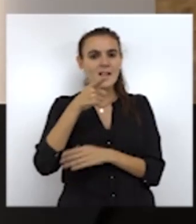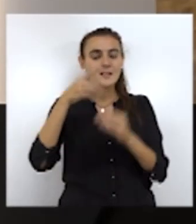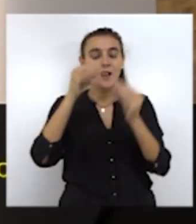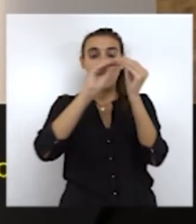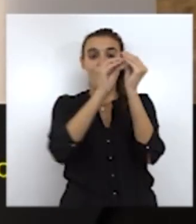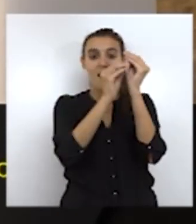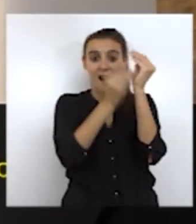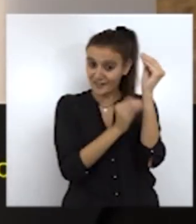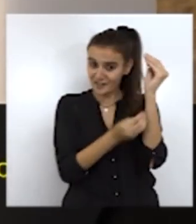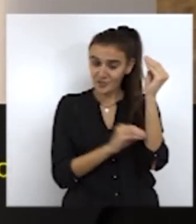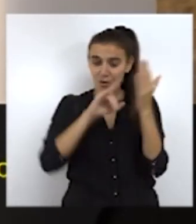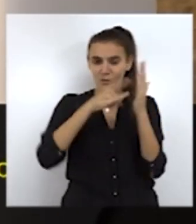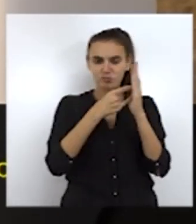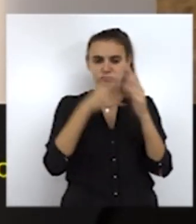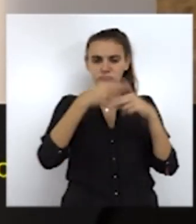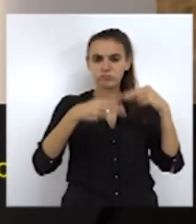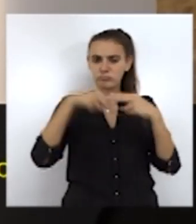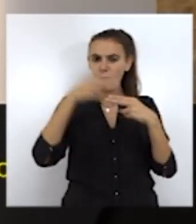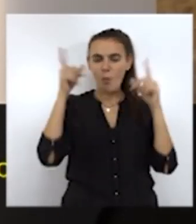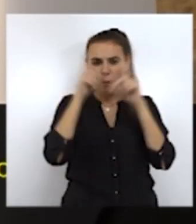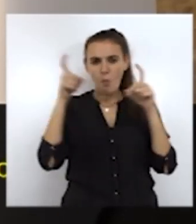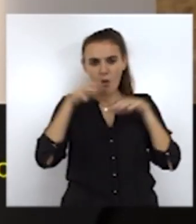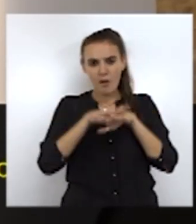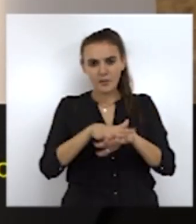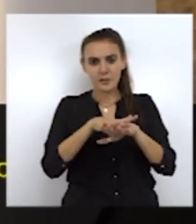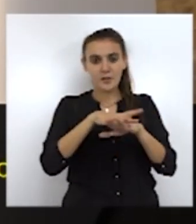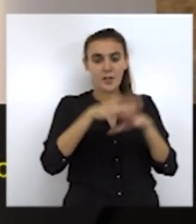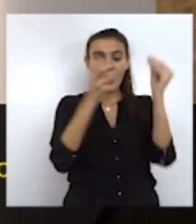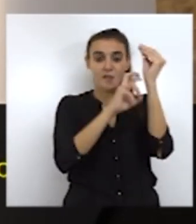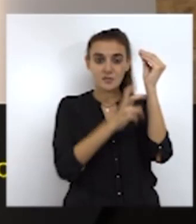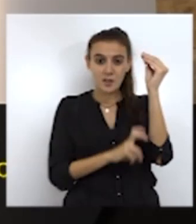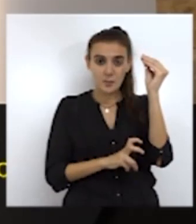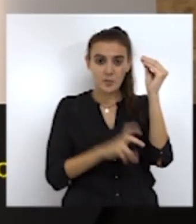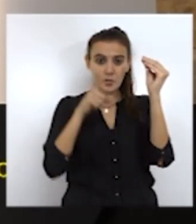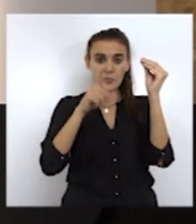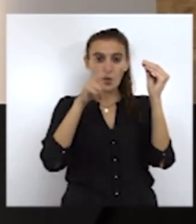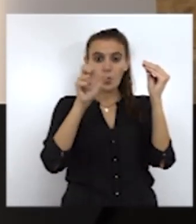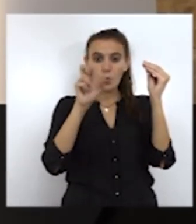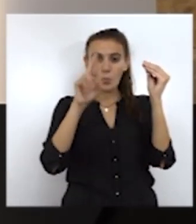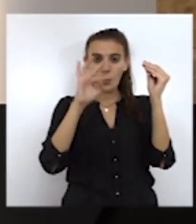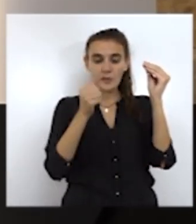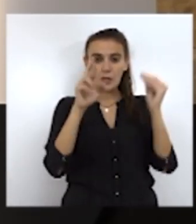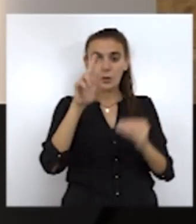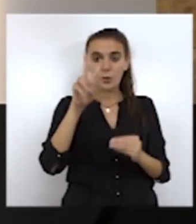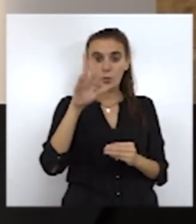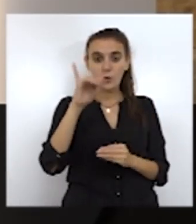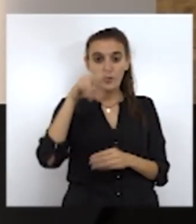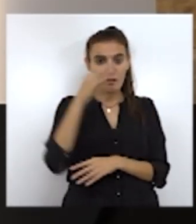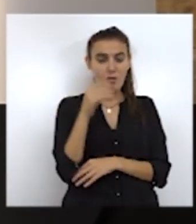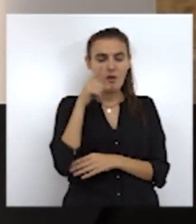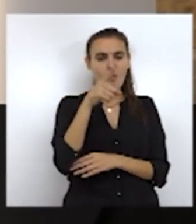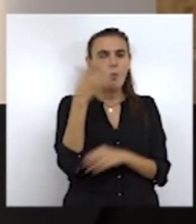arquitectónica. Ya en su construcción se hizo el enorme esfuerzo de integrar el yacimiento arqueológico de Huerta Rufino, que muestra, pues,